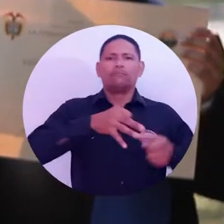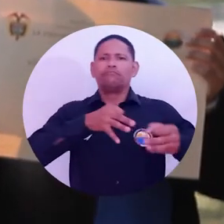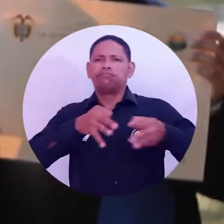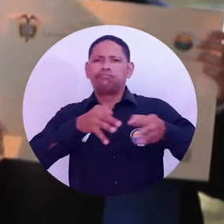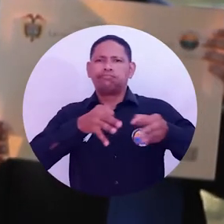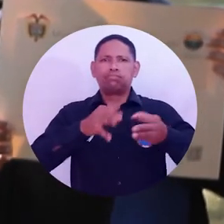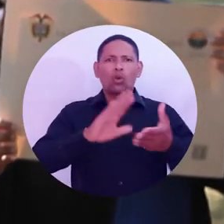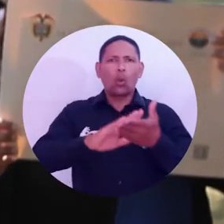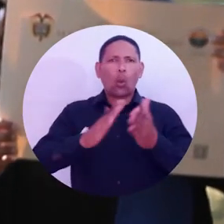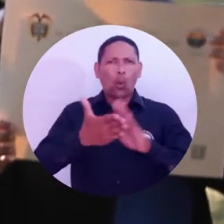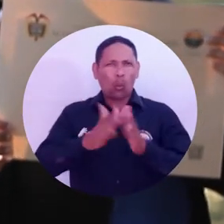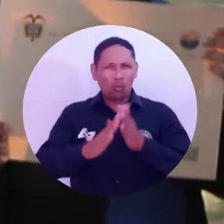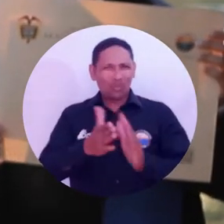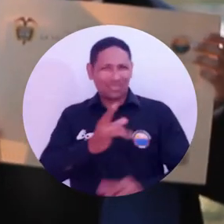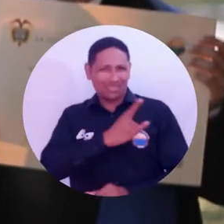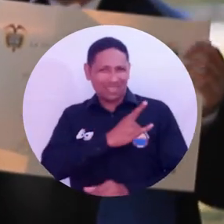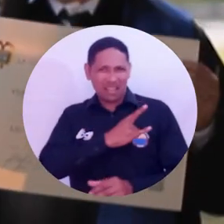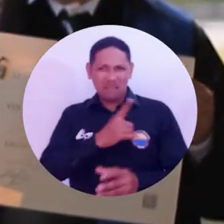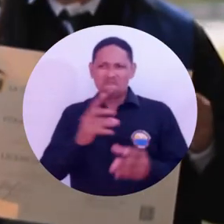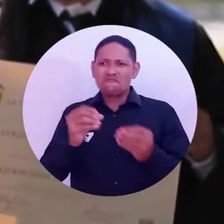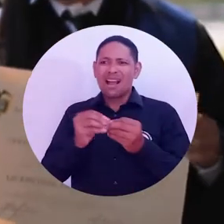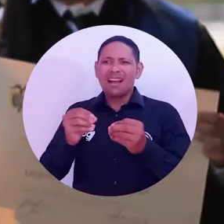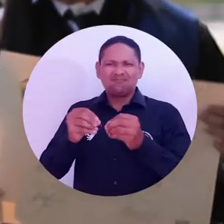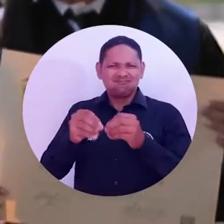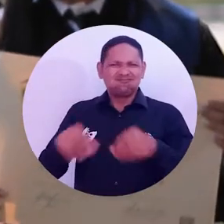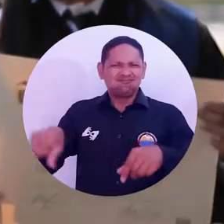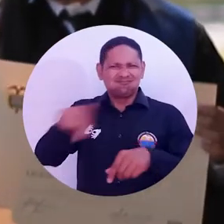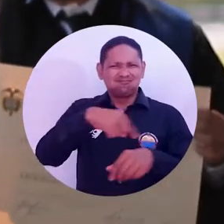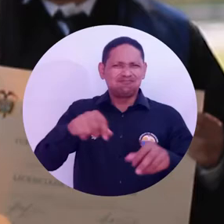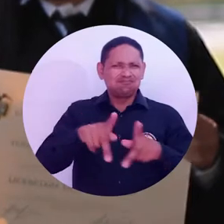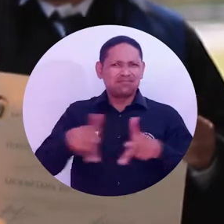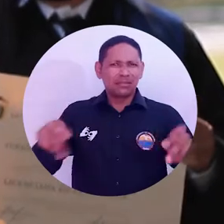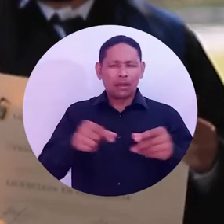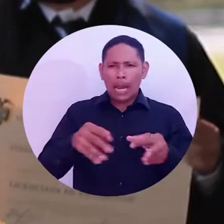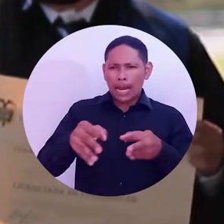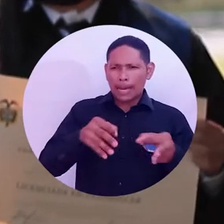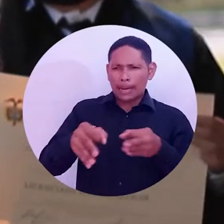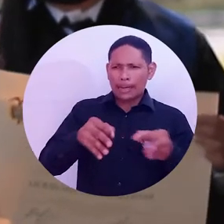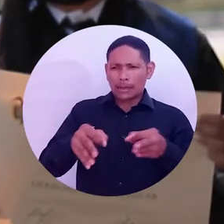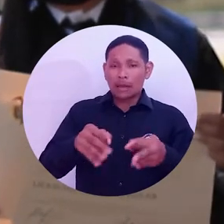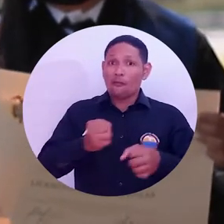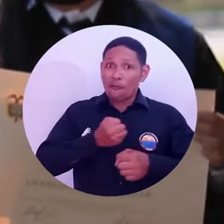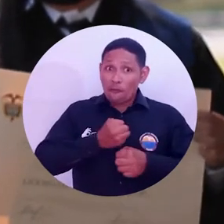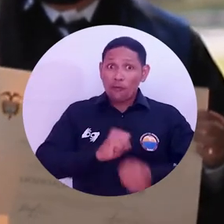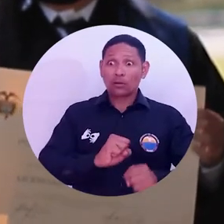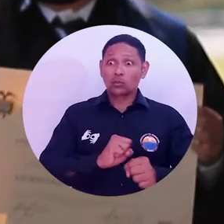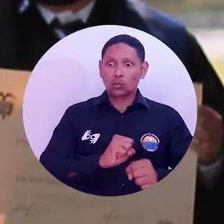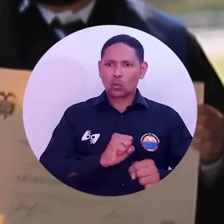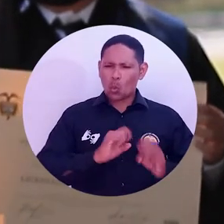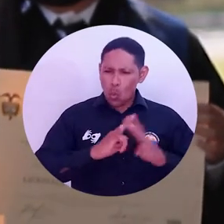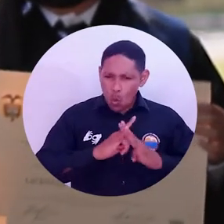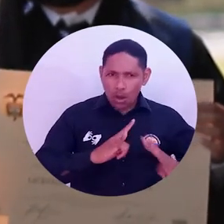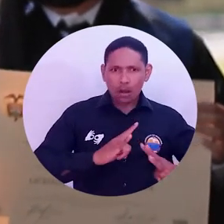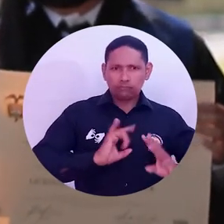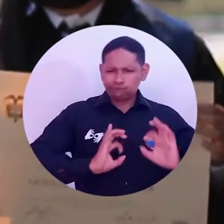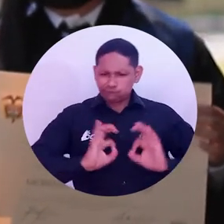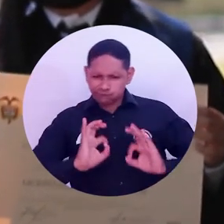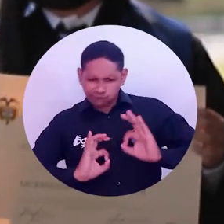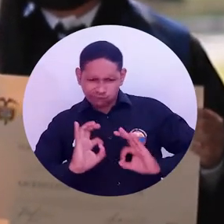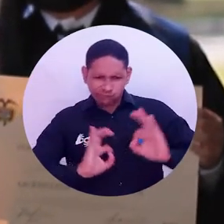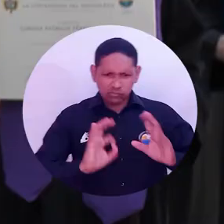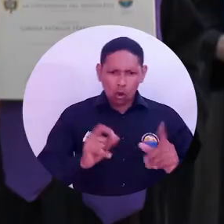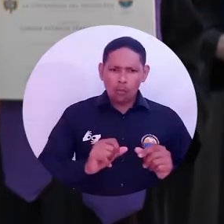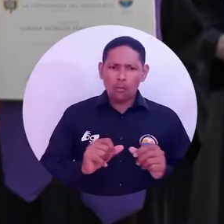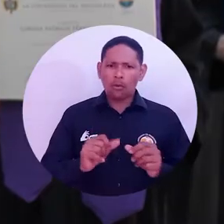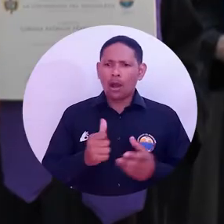universitaria y en general la gestión y los esfuerzos que realiza la Alma Mater para brindar alivios económicos a la totalidad de sus